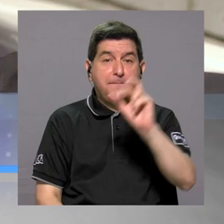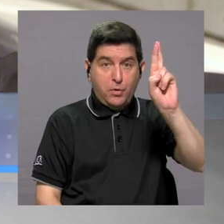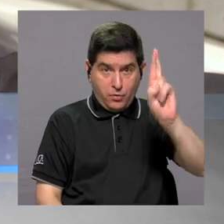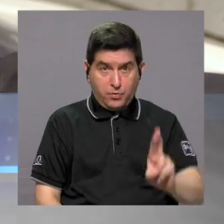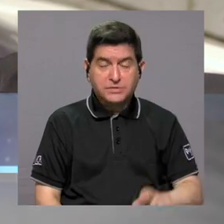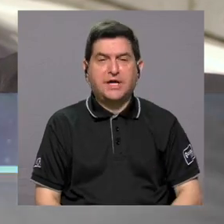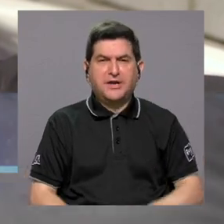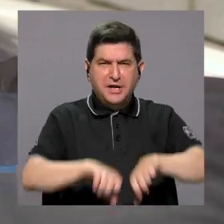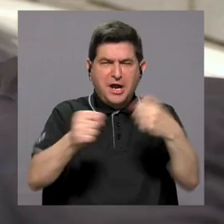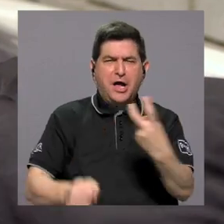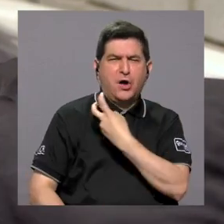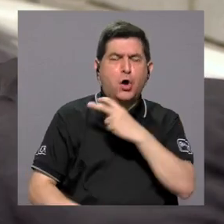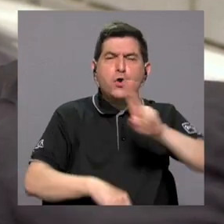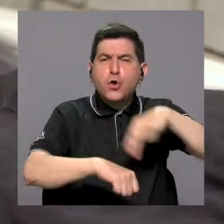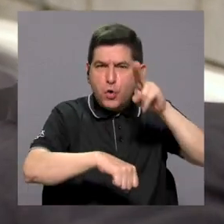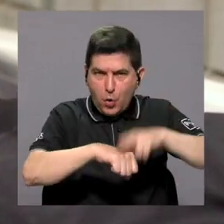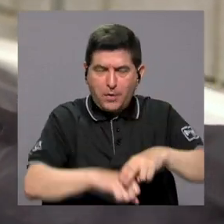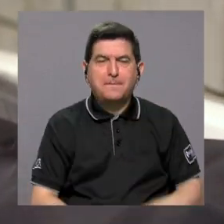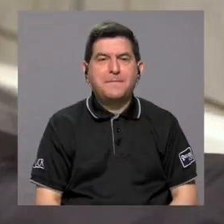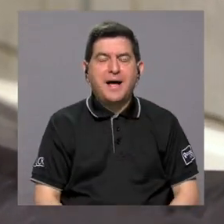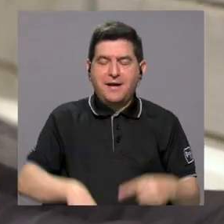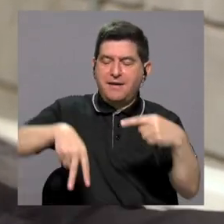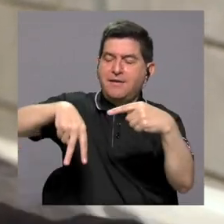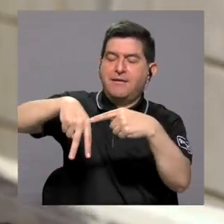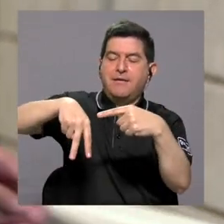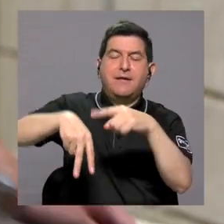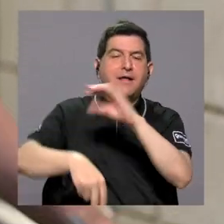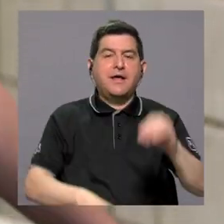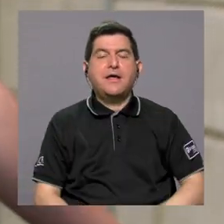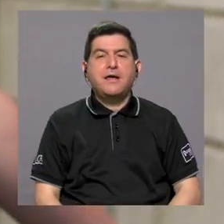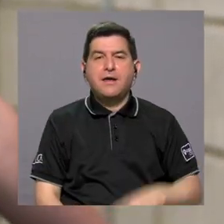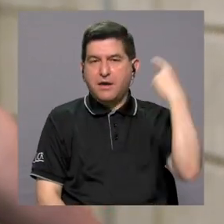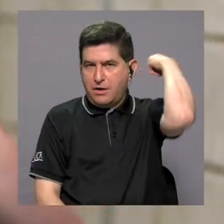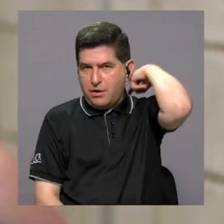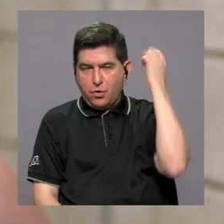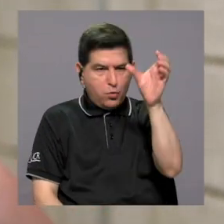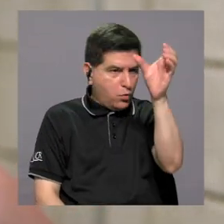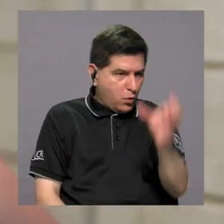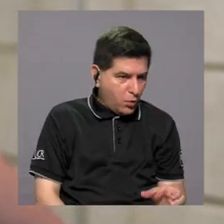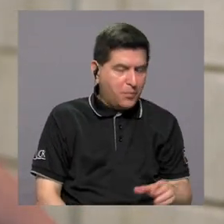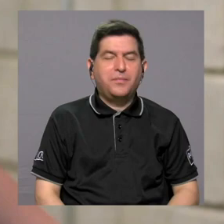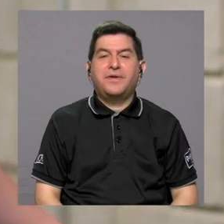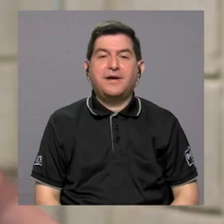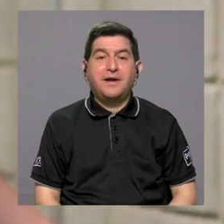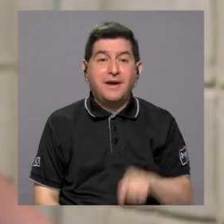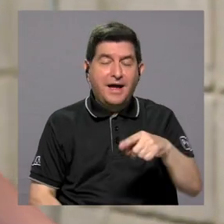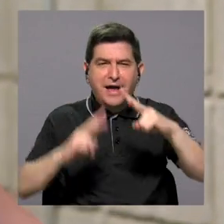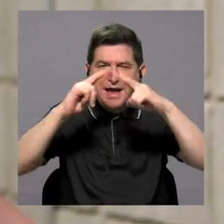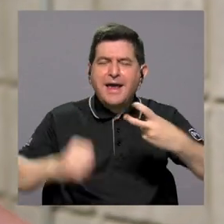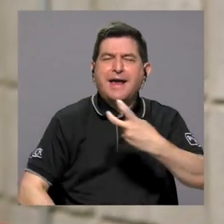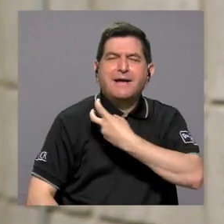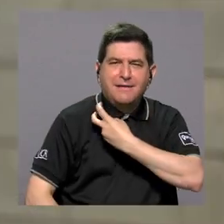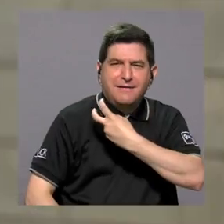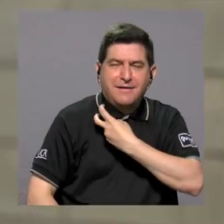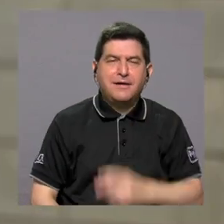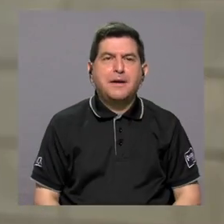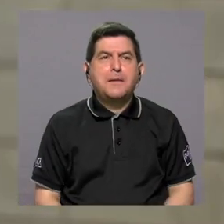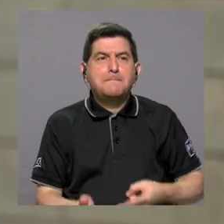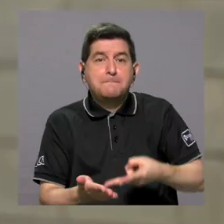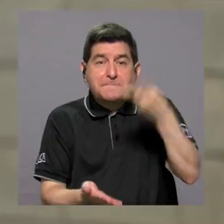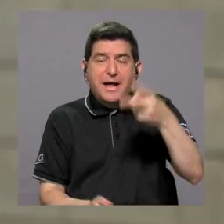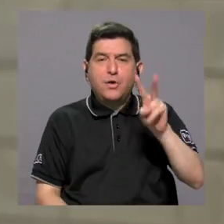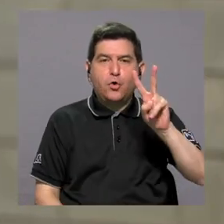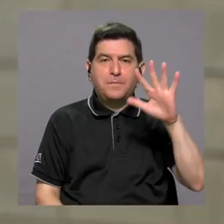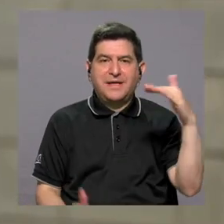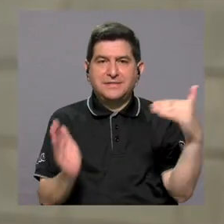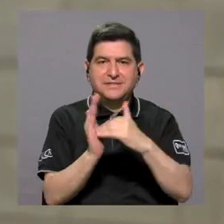Costa Rica las fracturas más comunes son las de cadera y las de columna lumbar. La desintometría tiene un costo